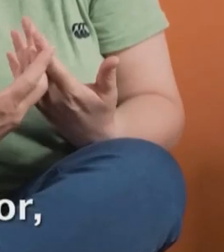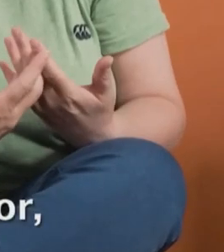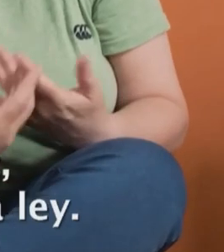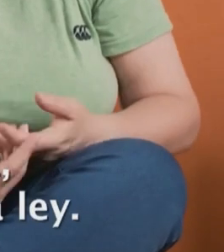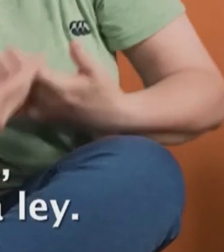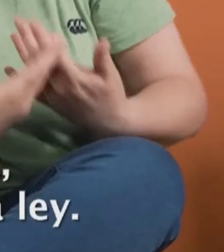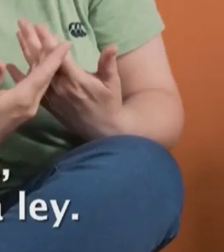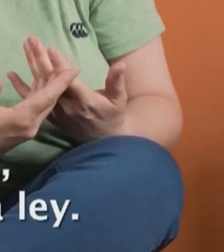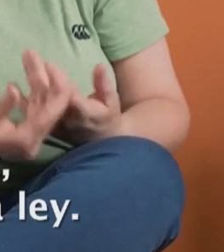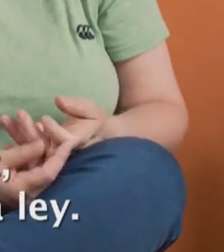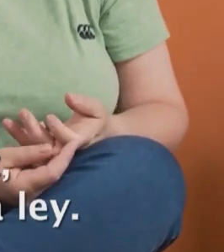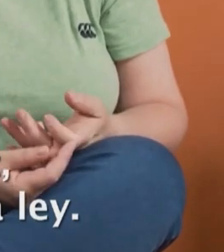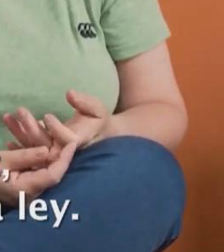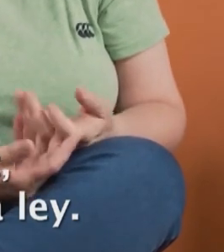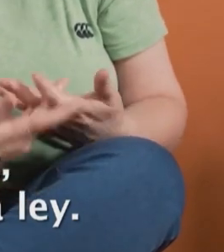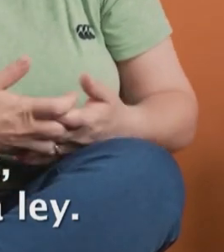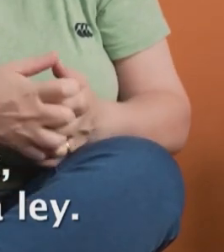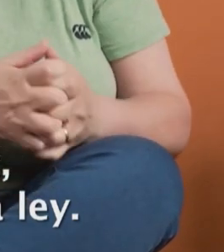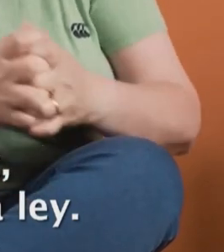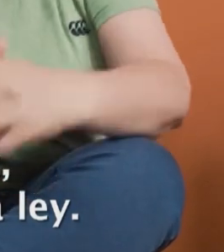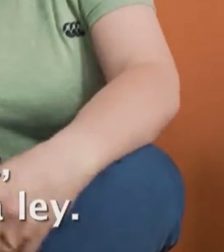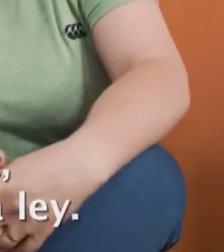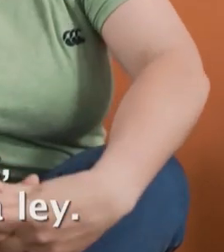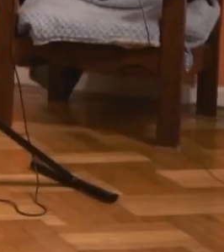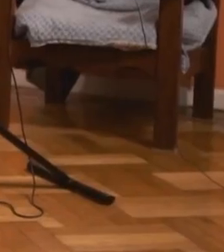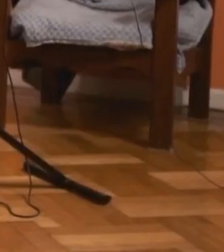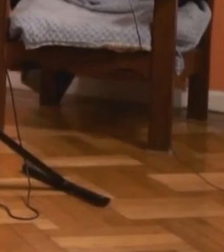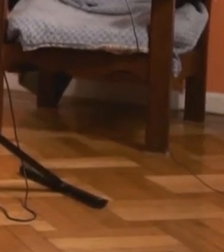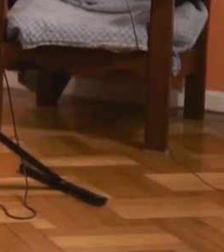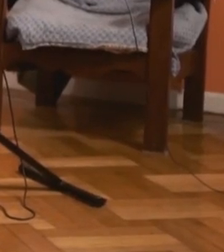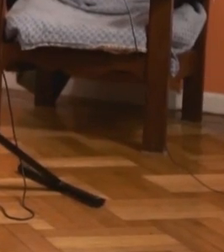uno se siente mejor, porque uno es más feliz, sí que te cambia la vida una ley.